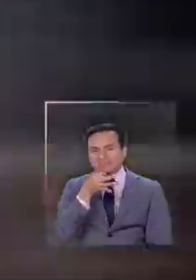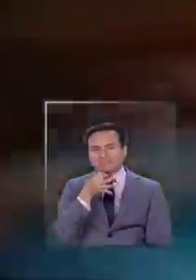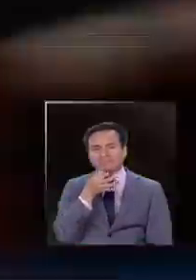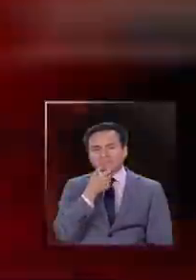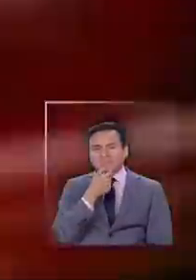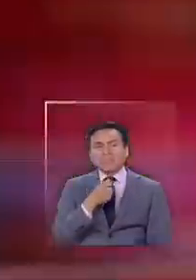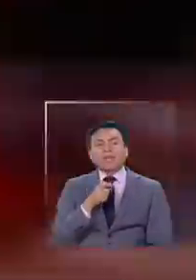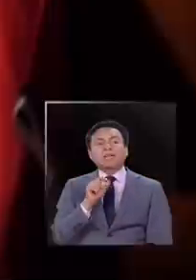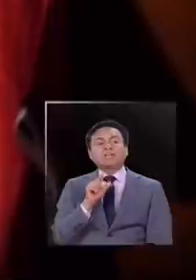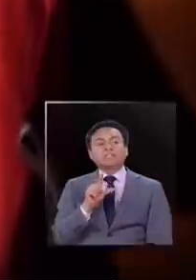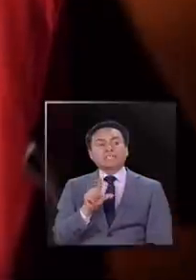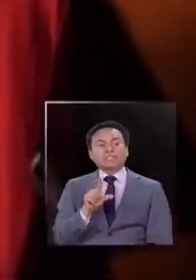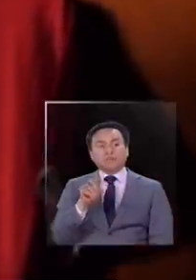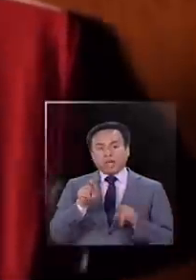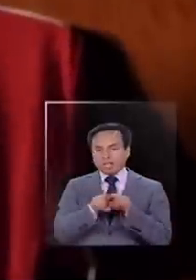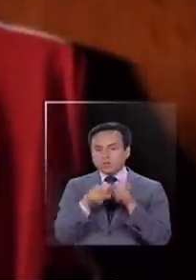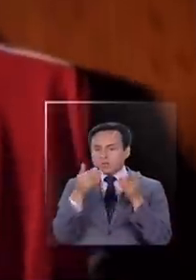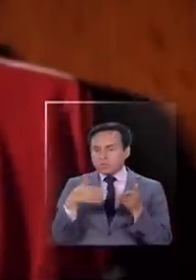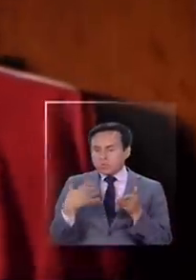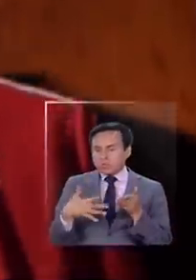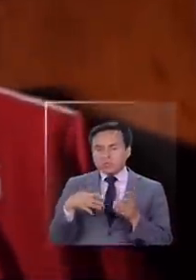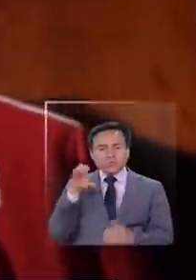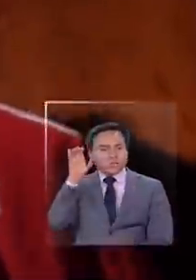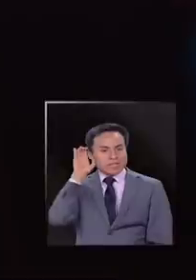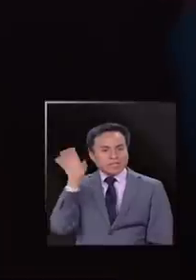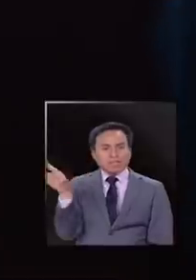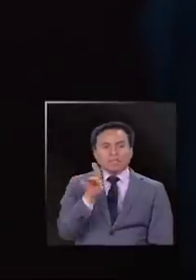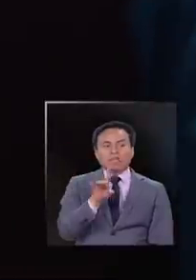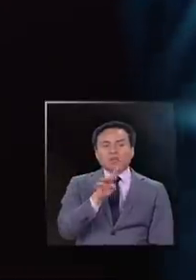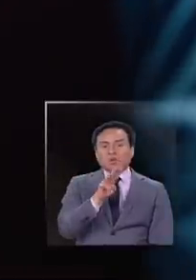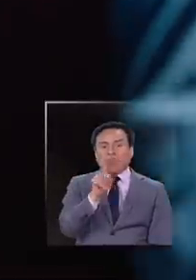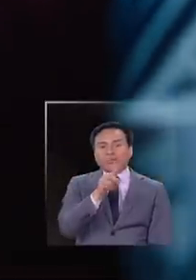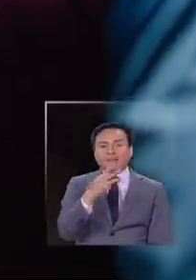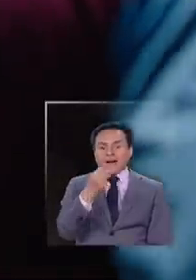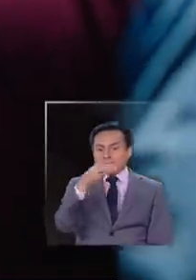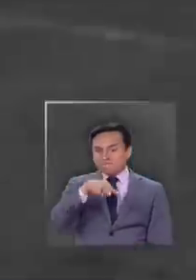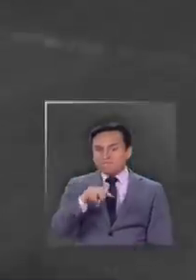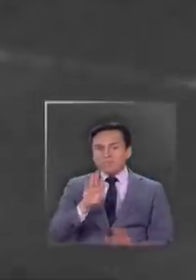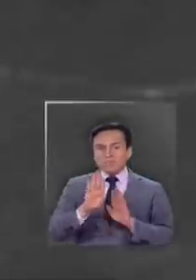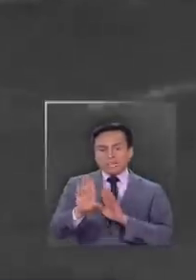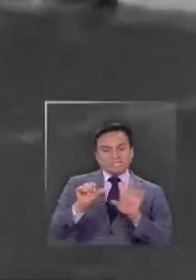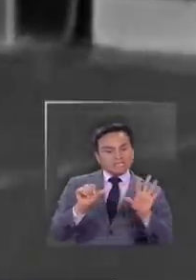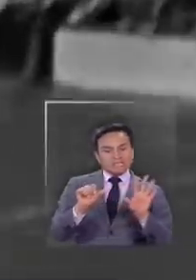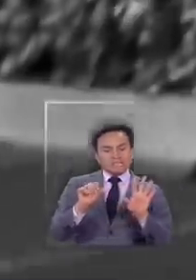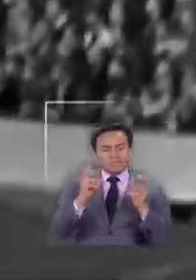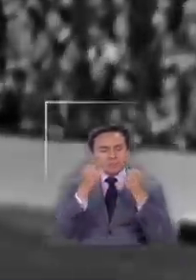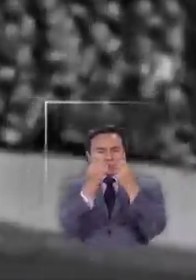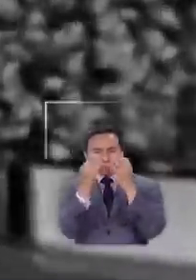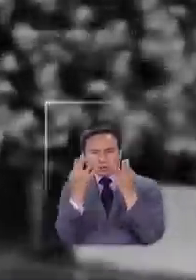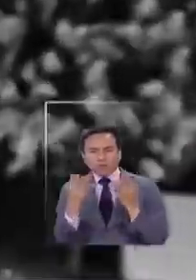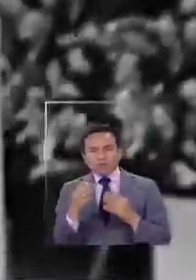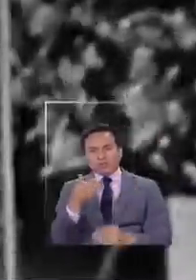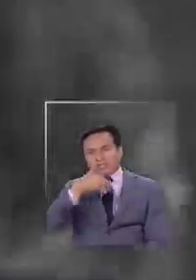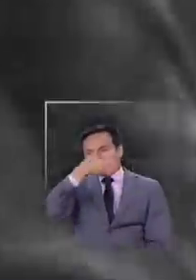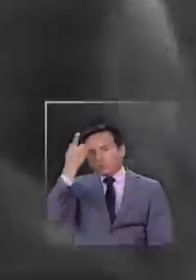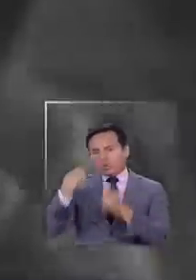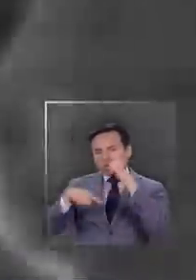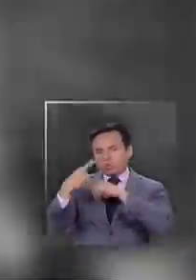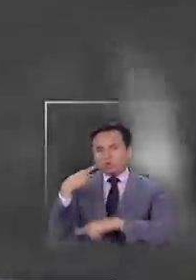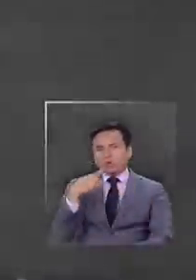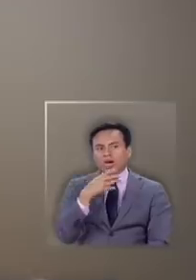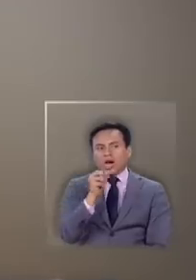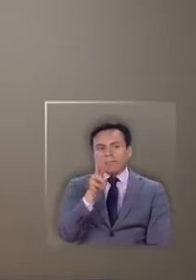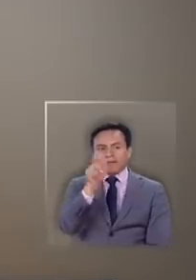el siete fue un peso en el United así que si llega al West Ham habrá que evitar el seis mítico número del crack histórico de los Hammer